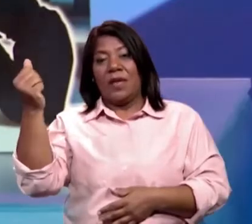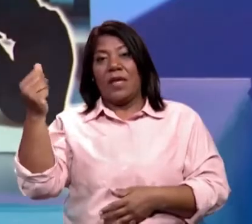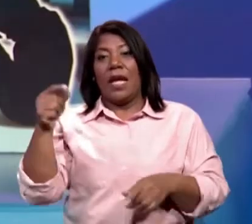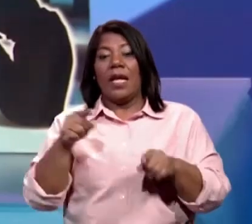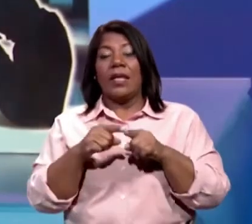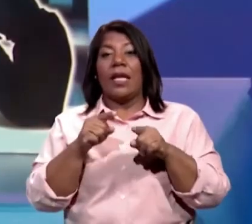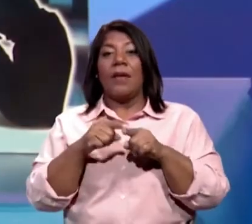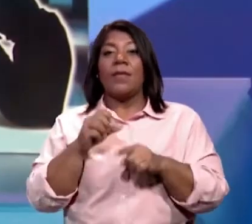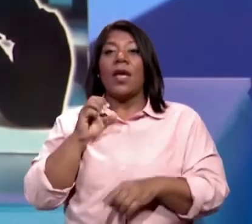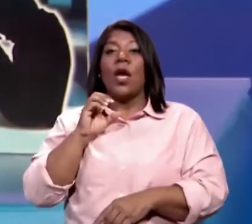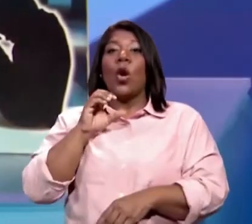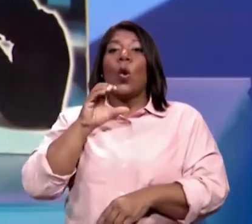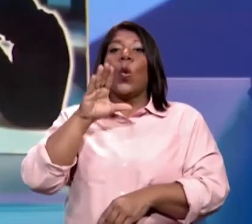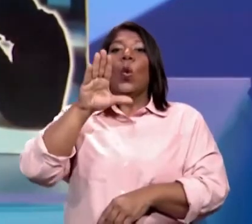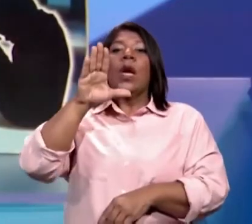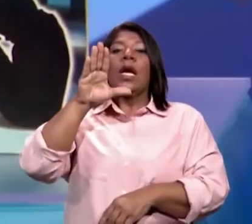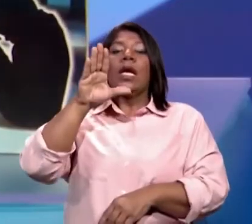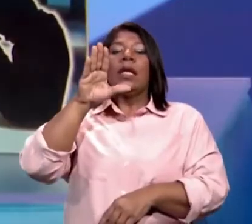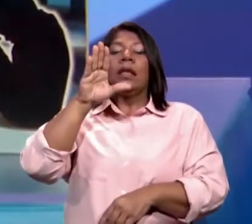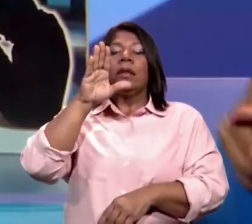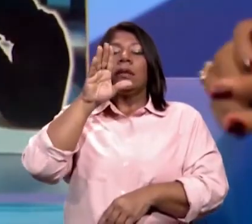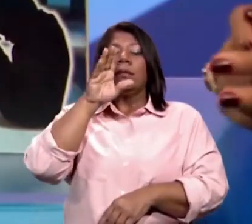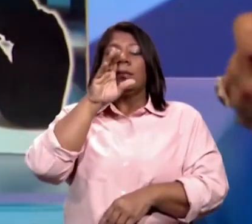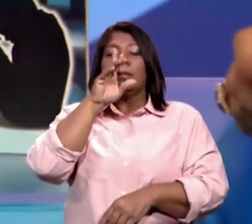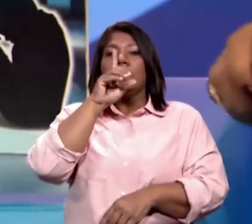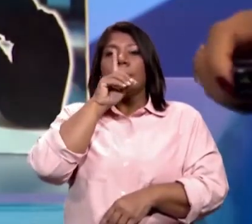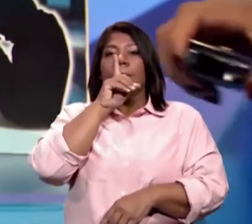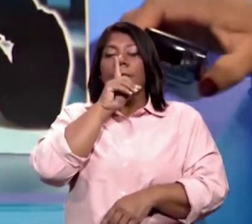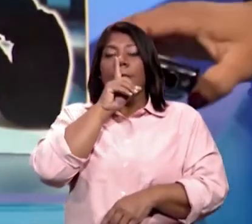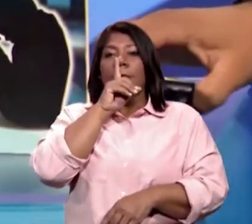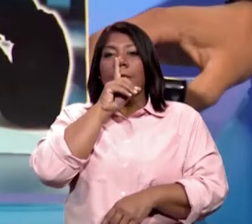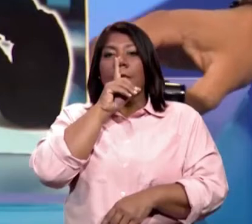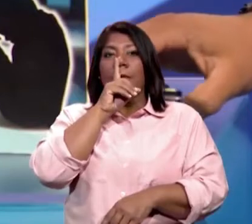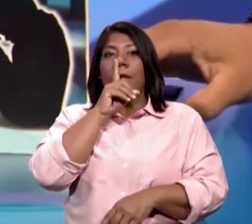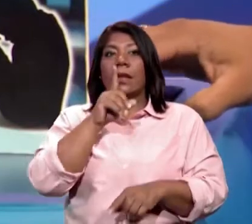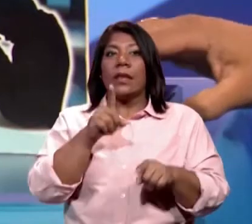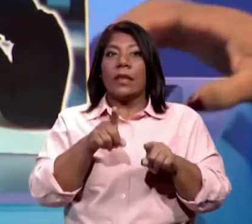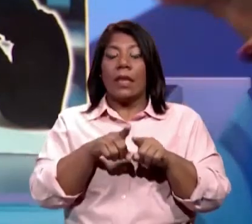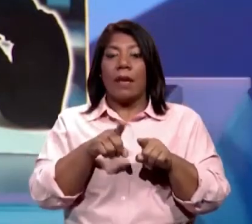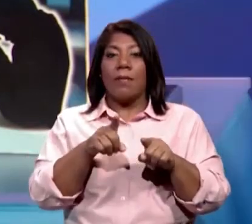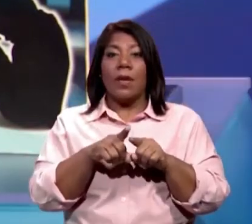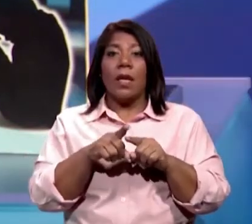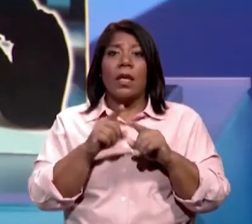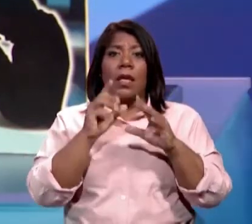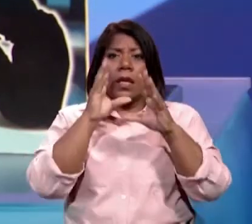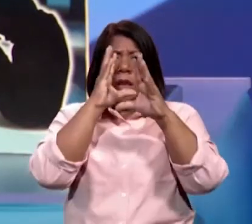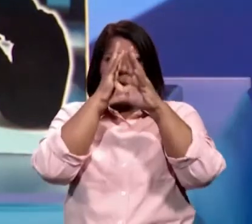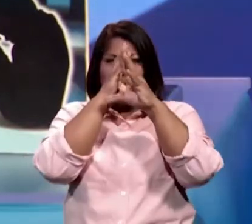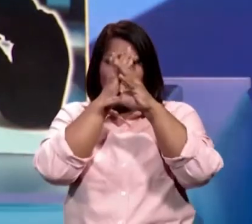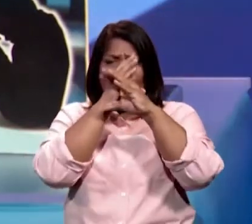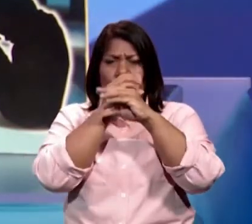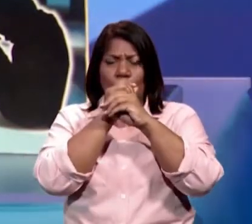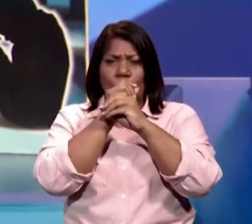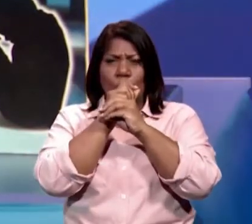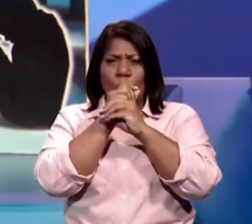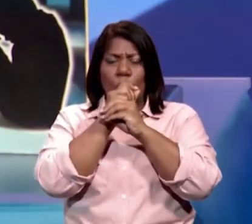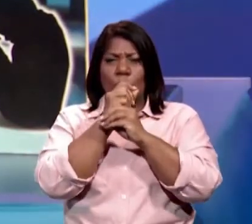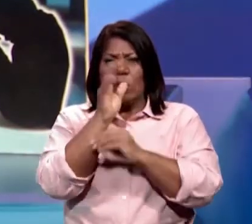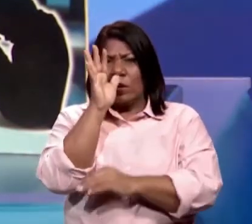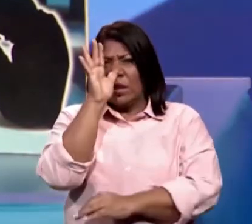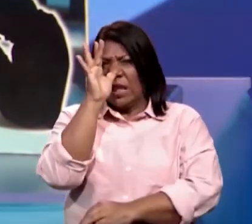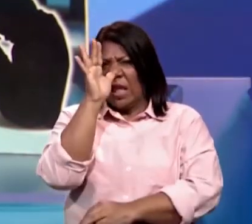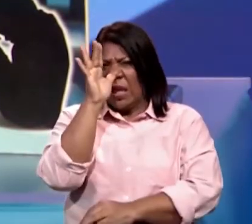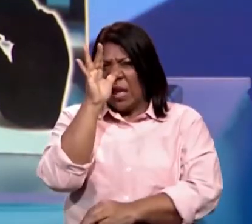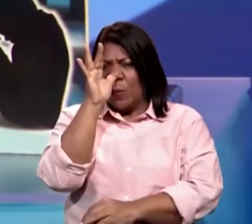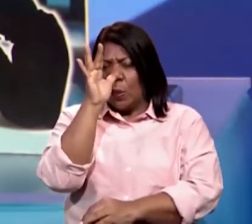Grito desde el Silencio, El Oscuro Abismo del Bullying. También ella ha escrito un libro,